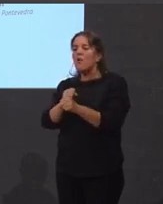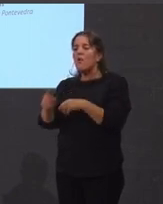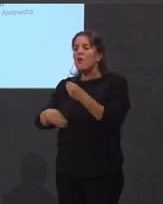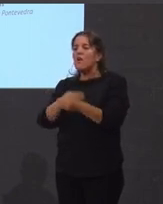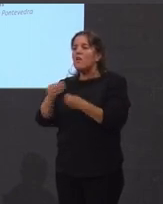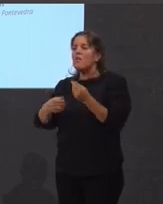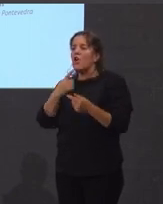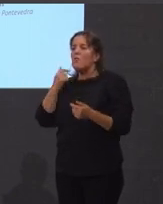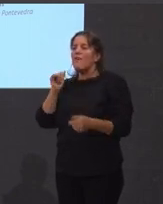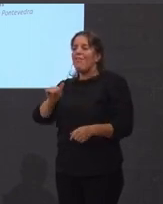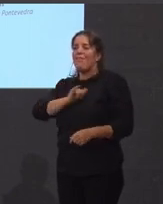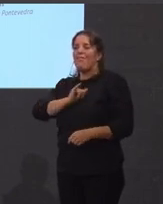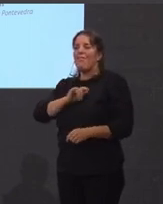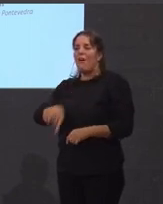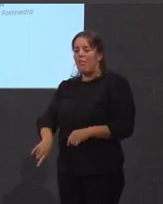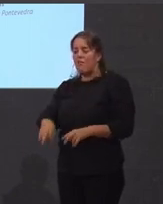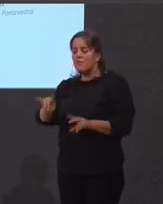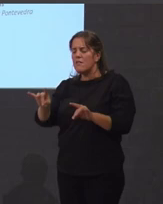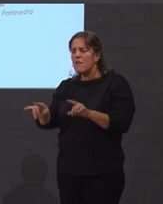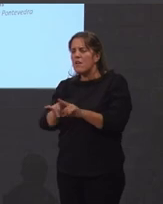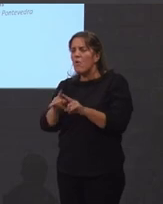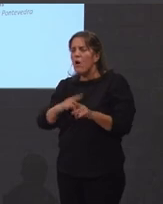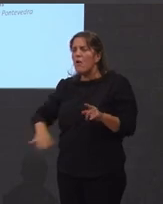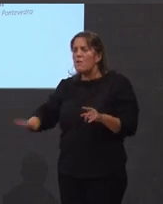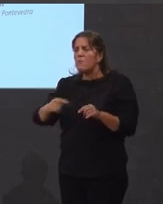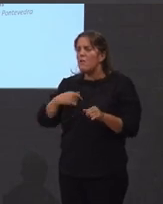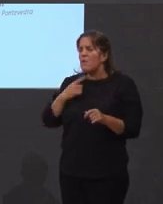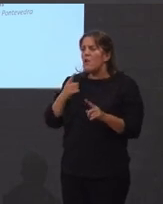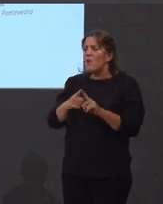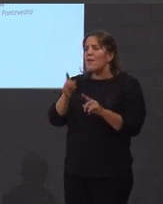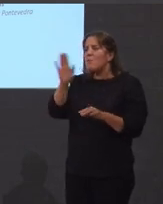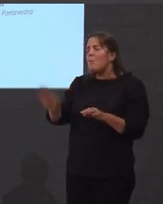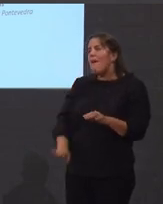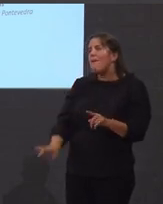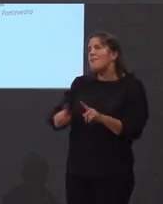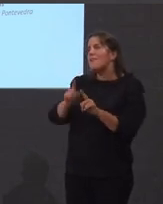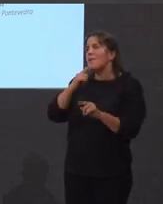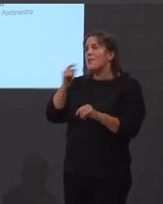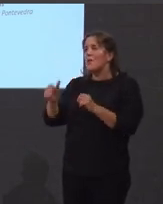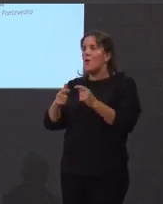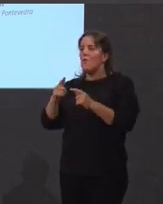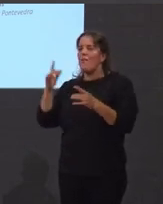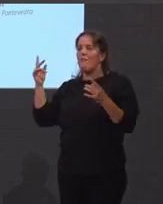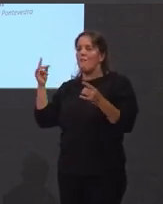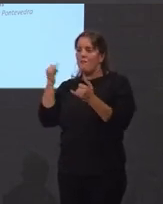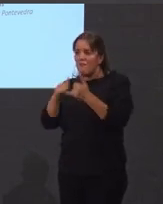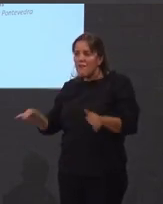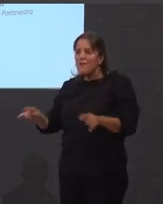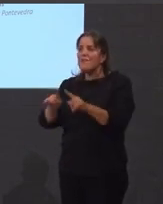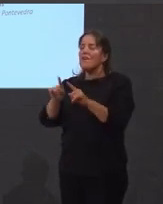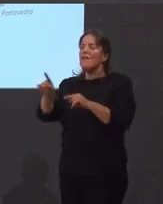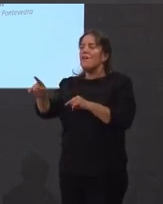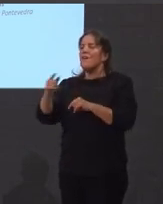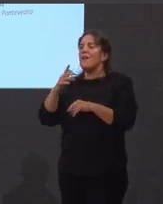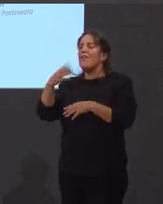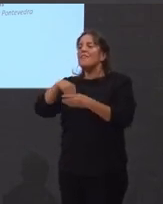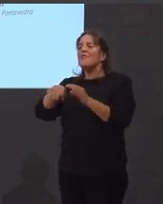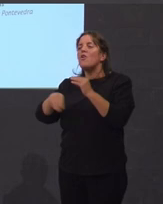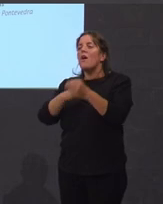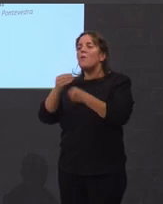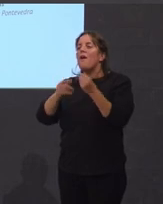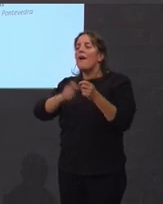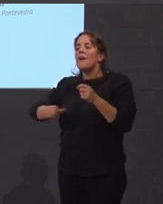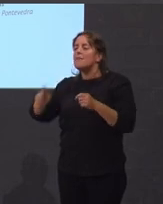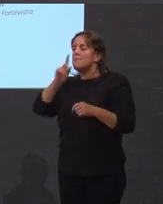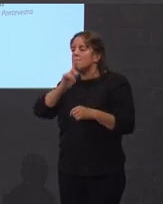das nosas identidades para facer desta terra un espazo que baixo a epifanía dunha especie de Arcadia estaba chea dunha xente feliz